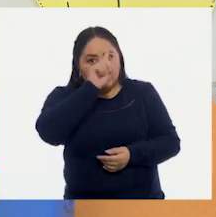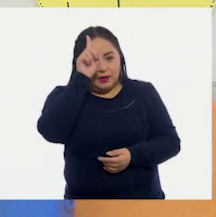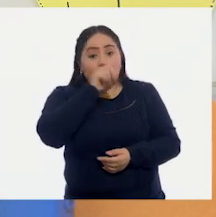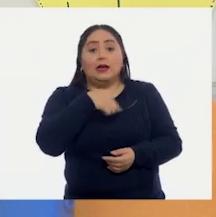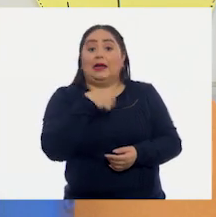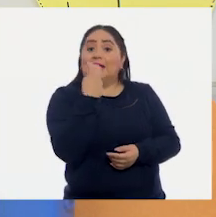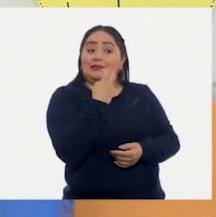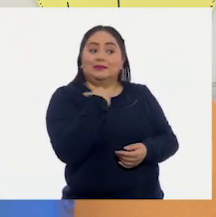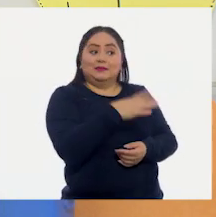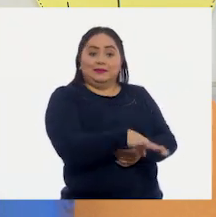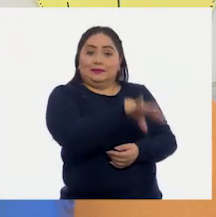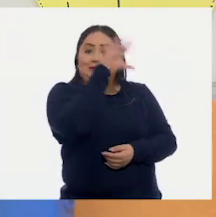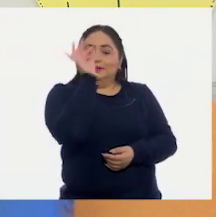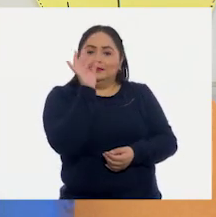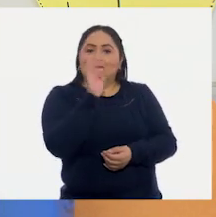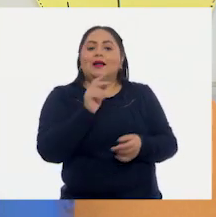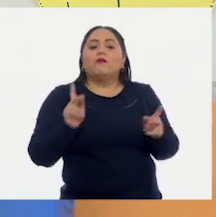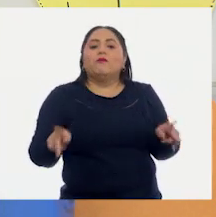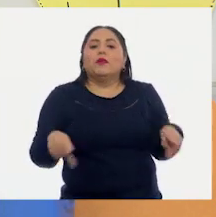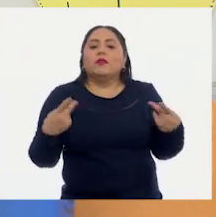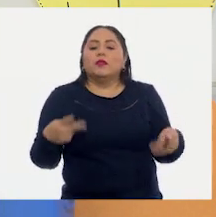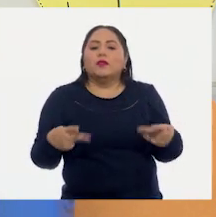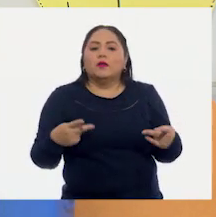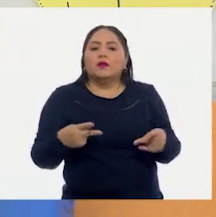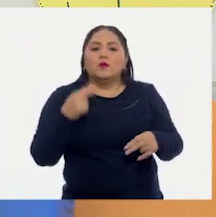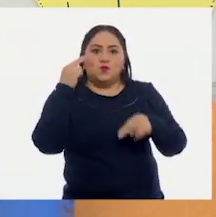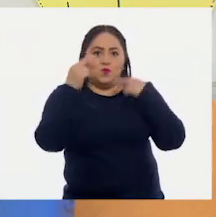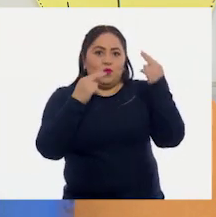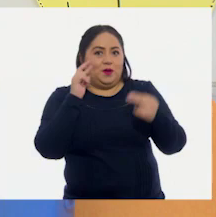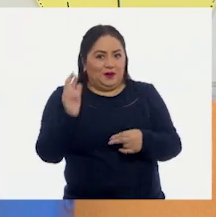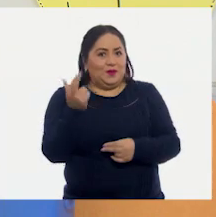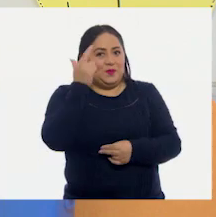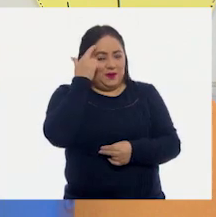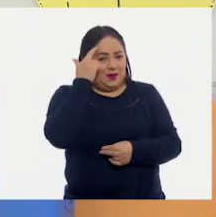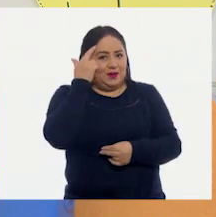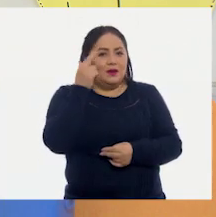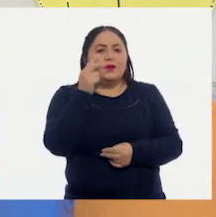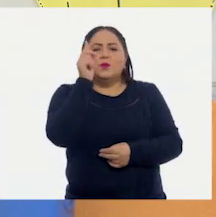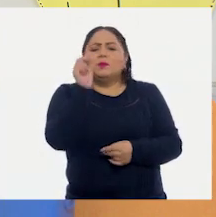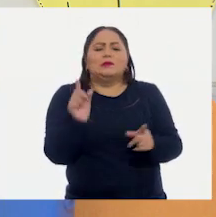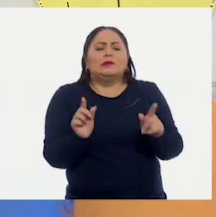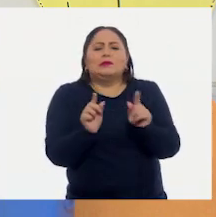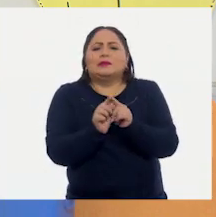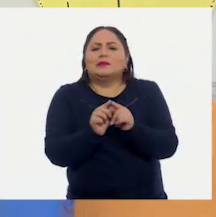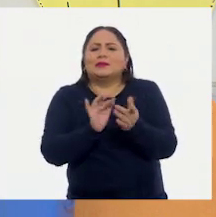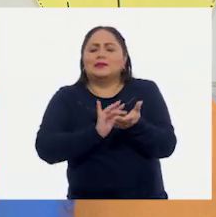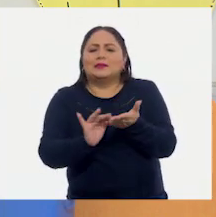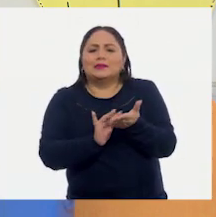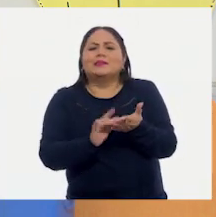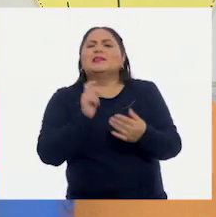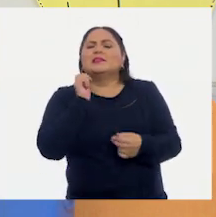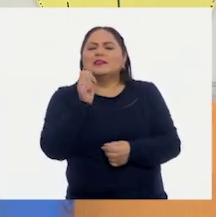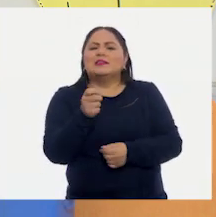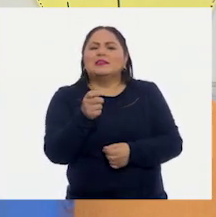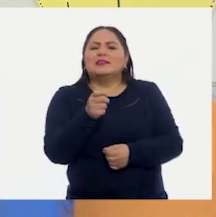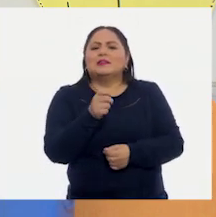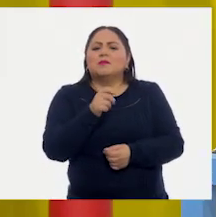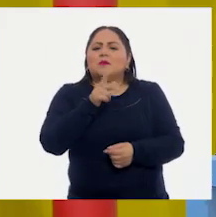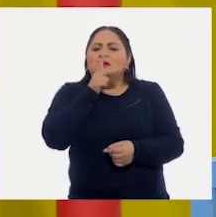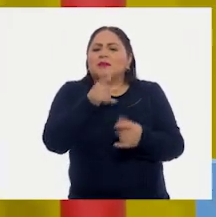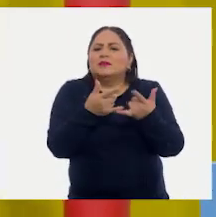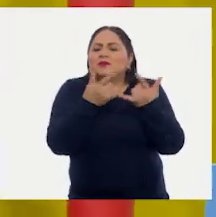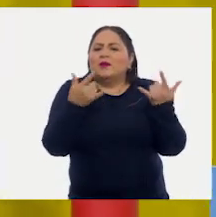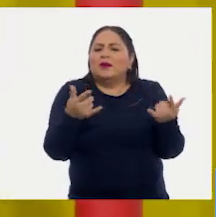seleccionamos La Vendedora de Nubes. ¿Recuerdan, niños? Vamos a dar un pequeño repaso sobre de qué se